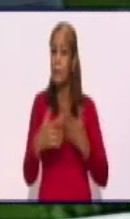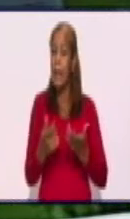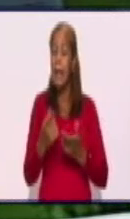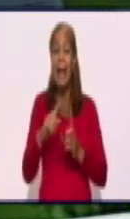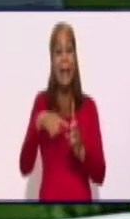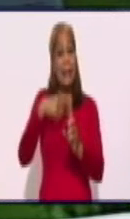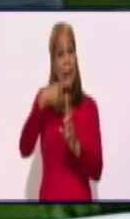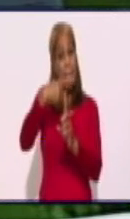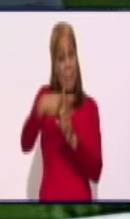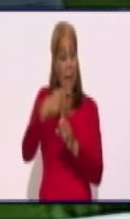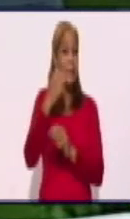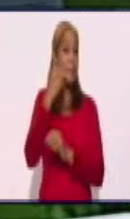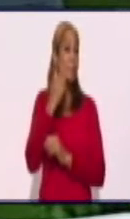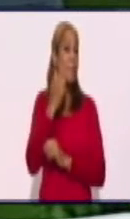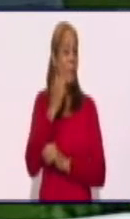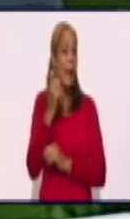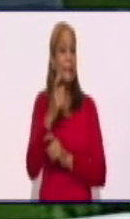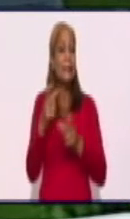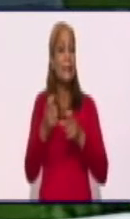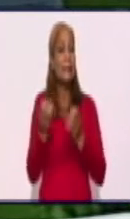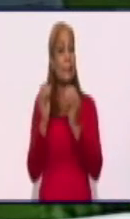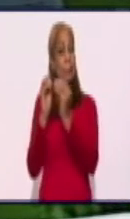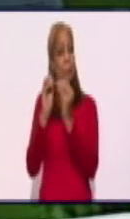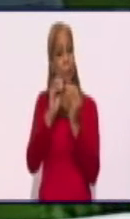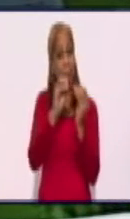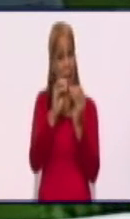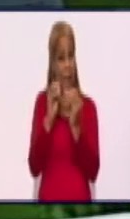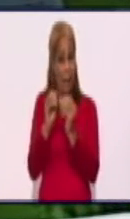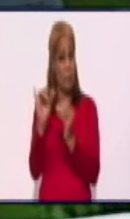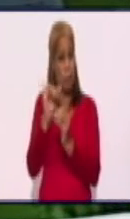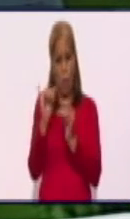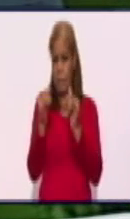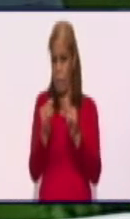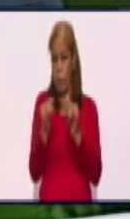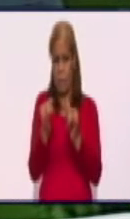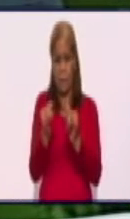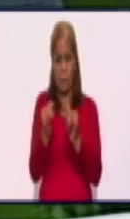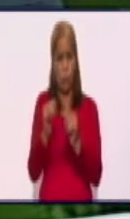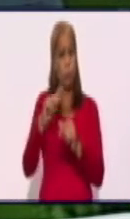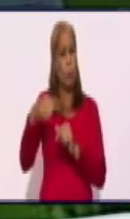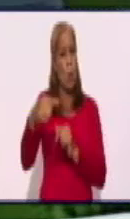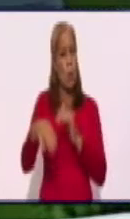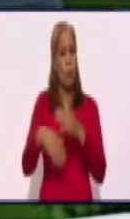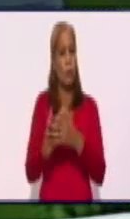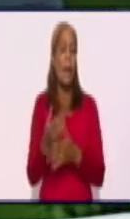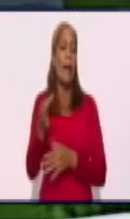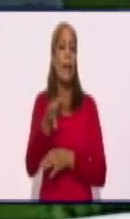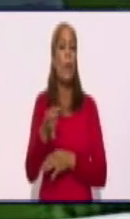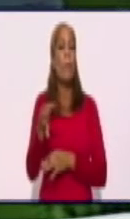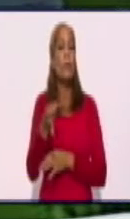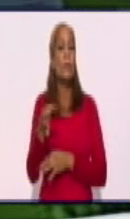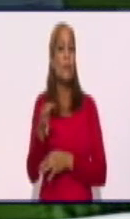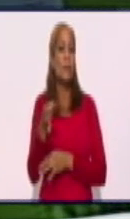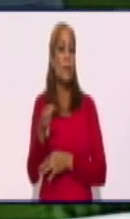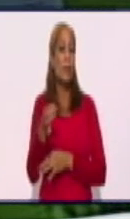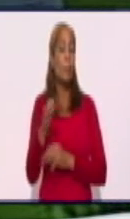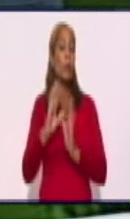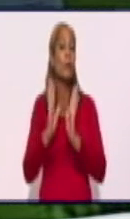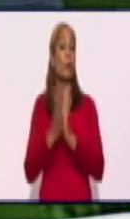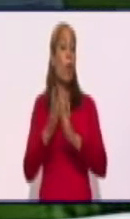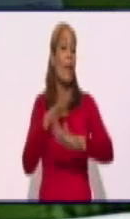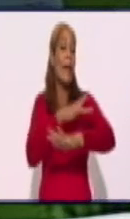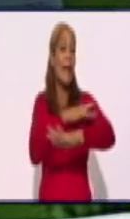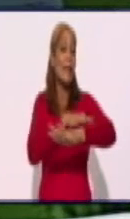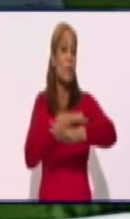casos o la mayor reporte de casos positivos a la enfermedad en los municipios de la zona del Cauto,